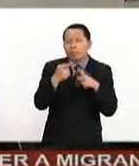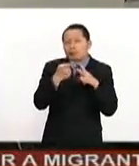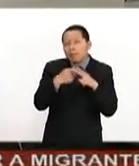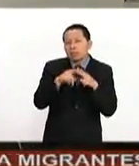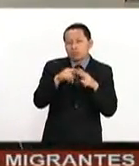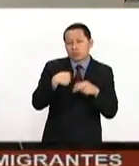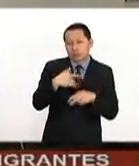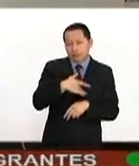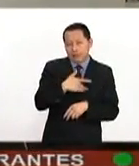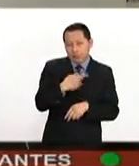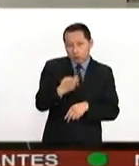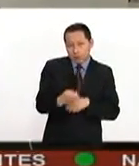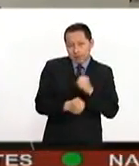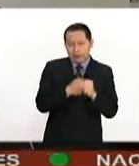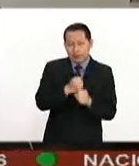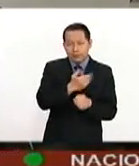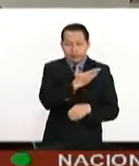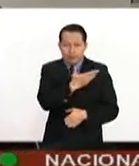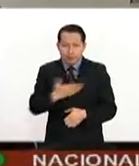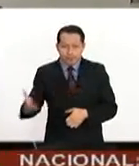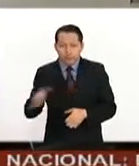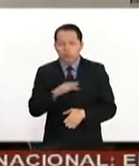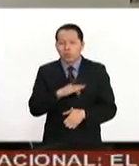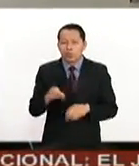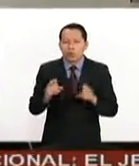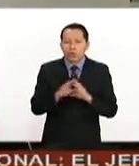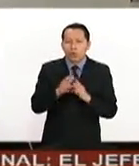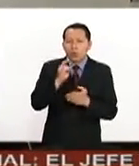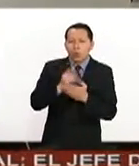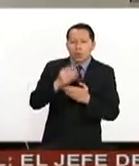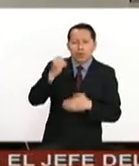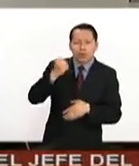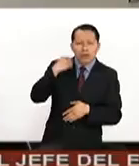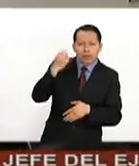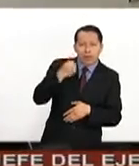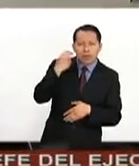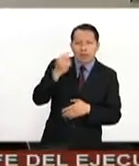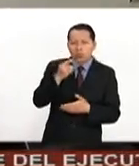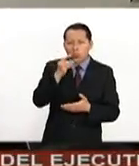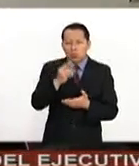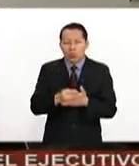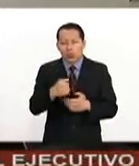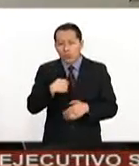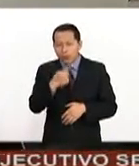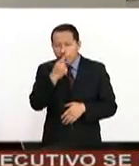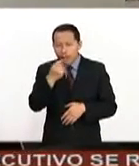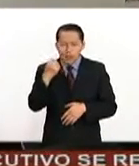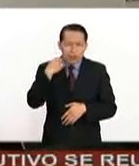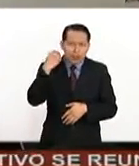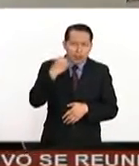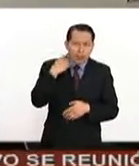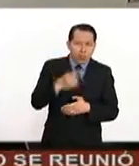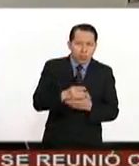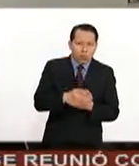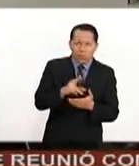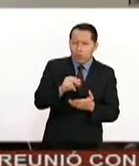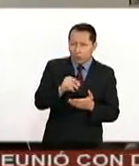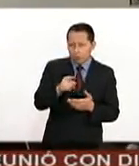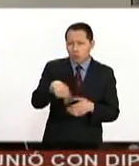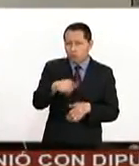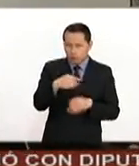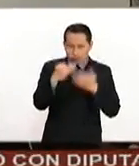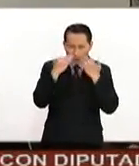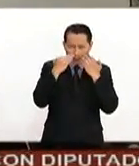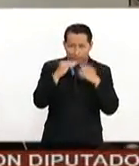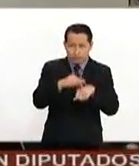que a lo largo de este año, más allá de palabras y de todo lo que estoy diciendo, en los hechos ustedes mismos lo